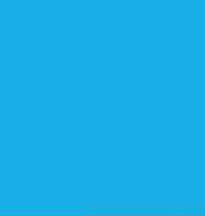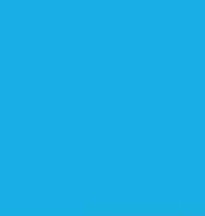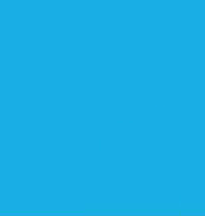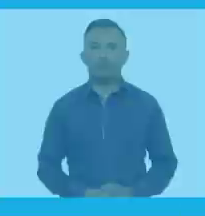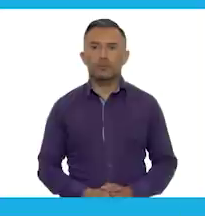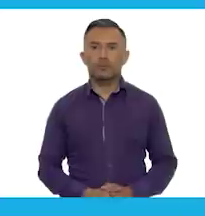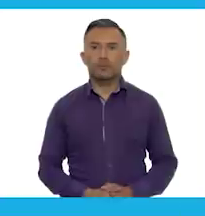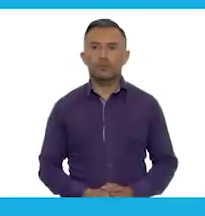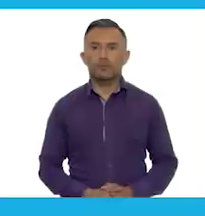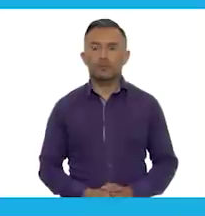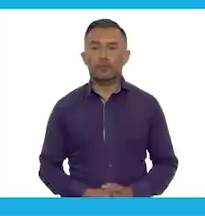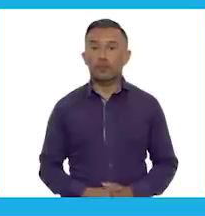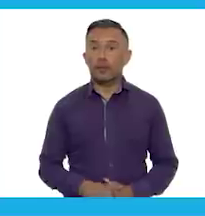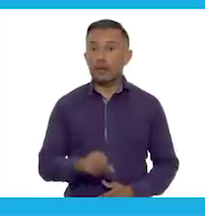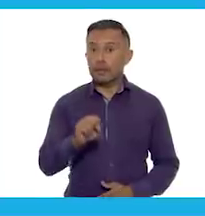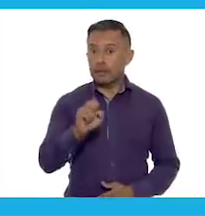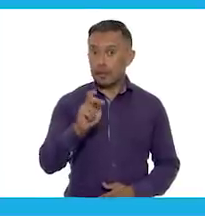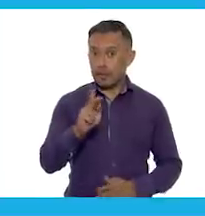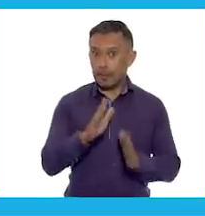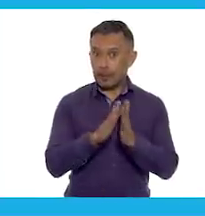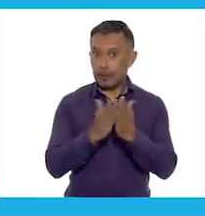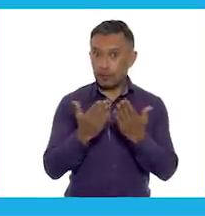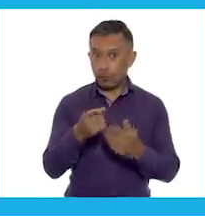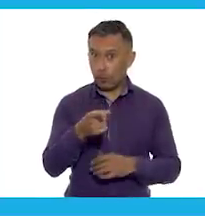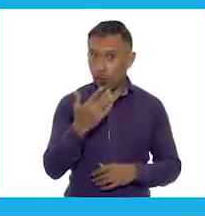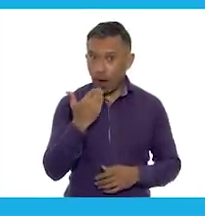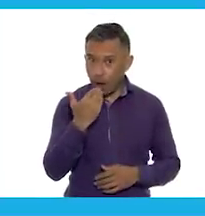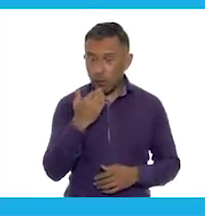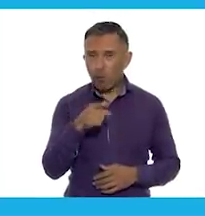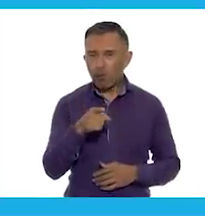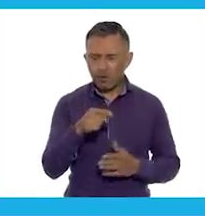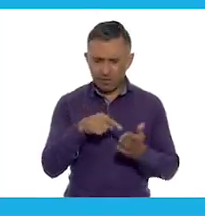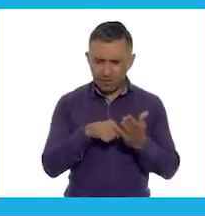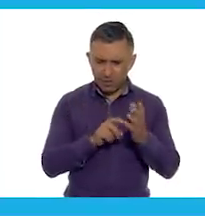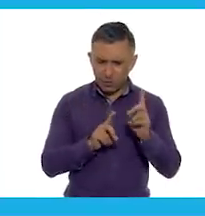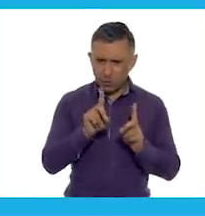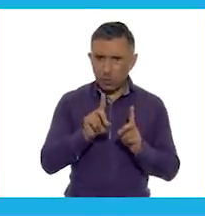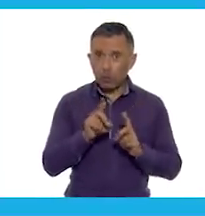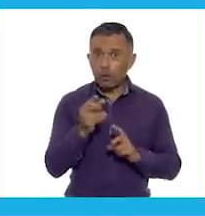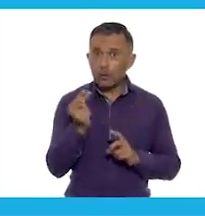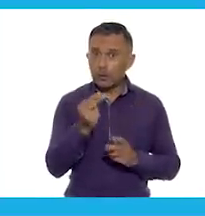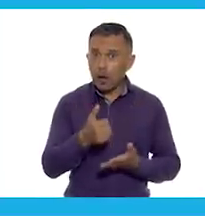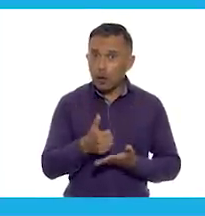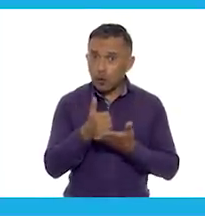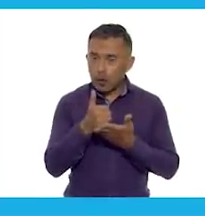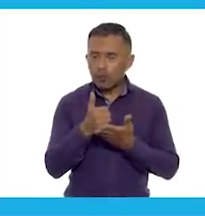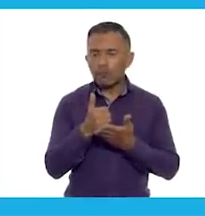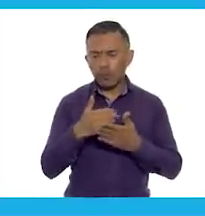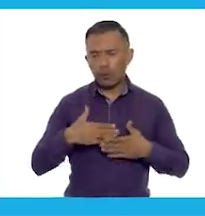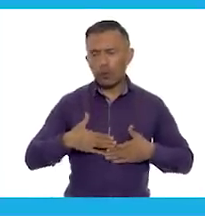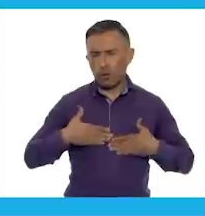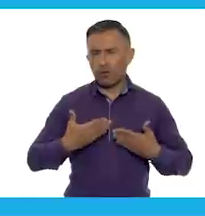Si no tienes el libro de texto o necesitas necesitas ayuda para resolver tus dudas, ¡contáctanos!